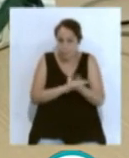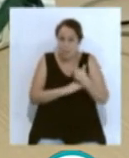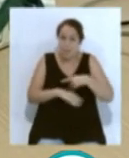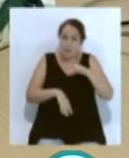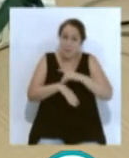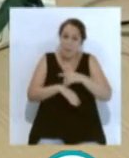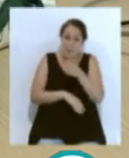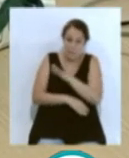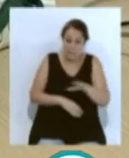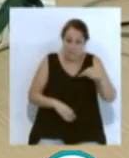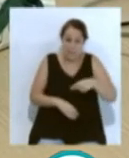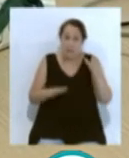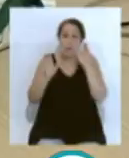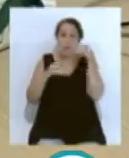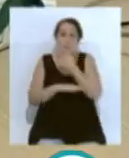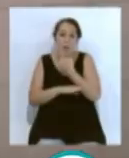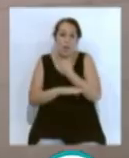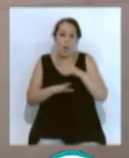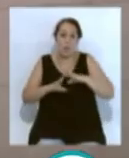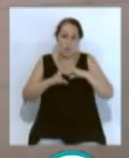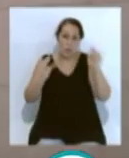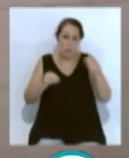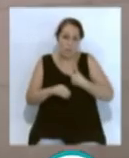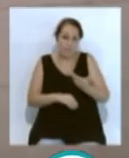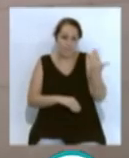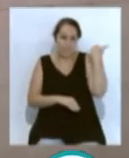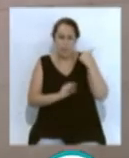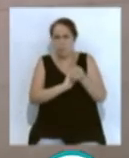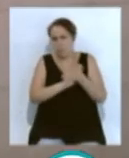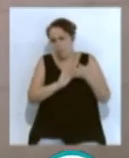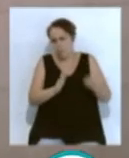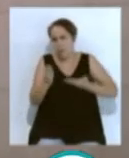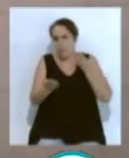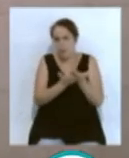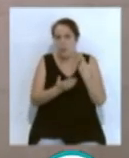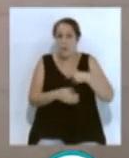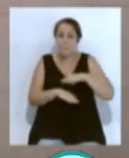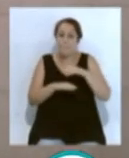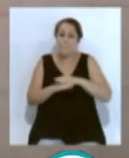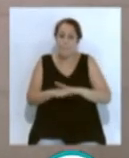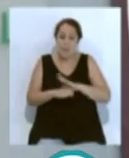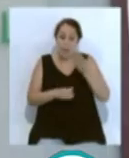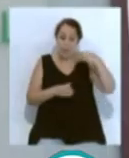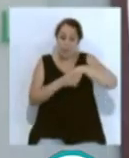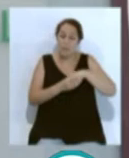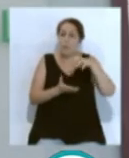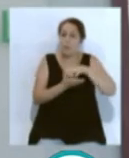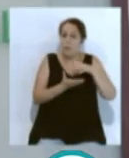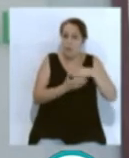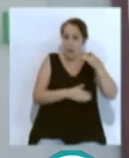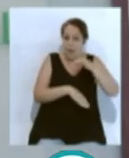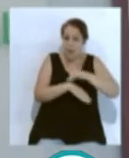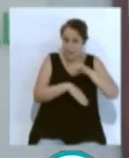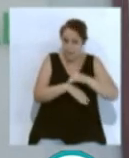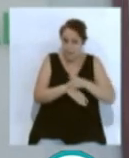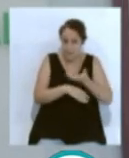de Andalucía han recordado la reclamación que vienen realizando desde hace tiempo para la implantación de la enfermería pediátrica, una